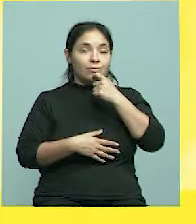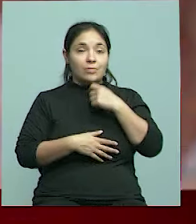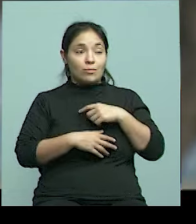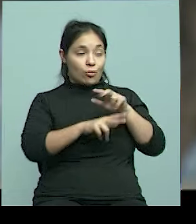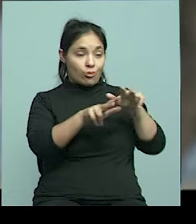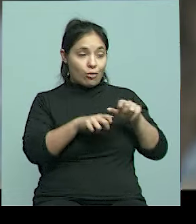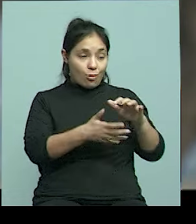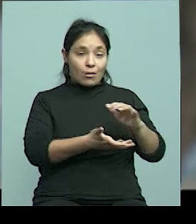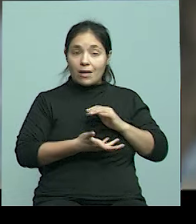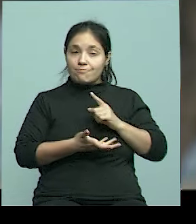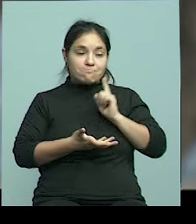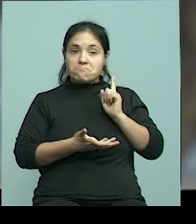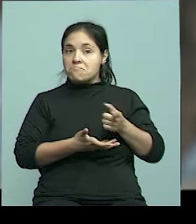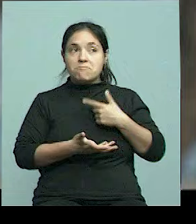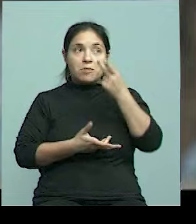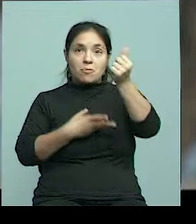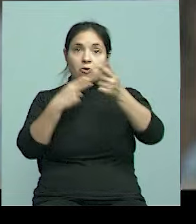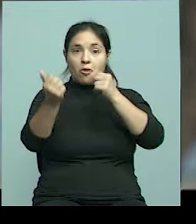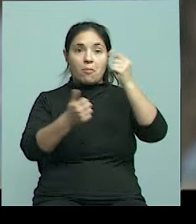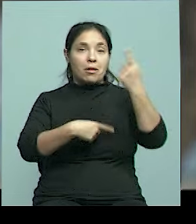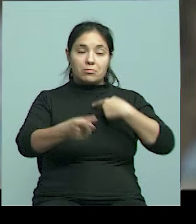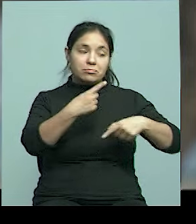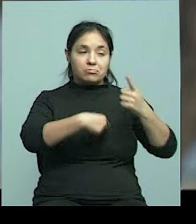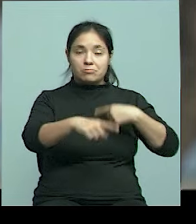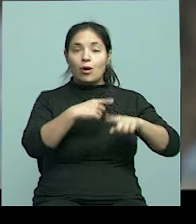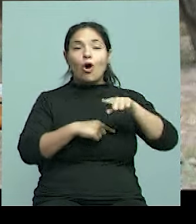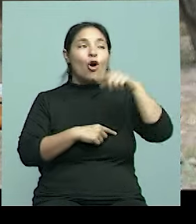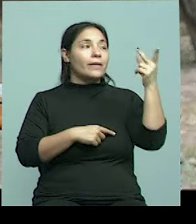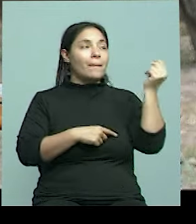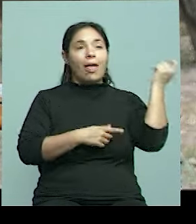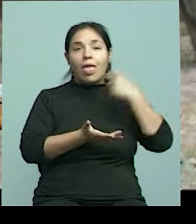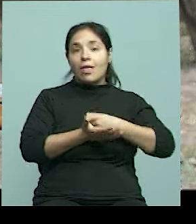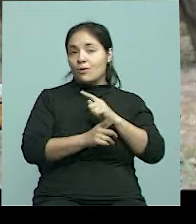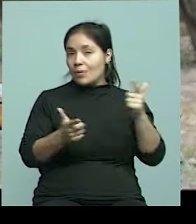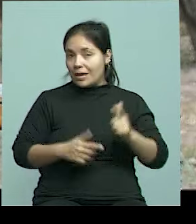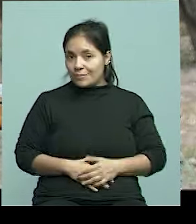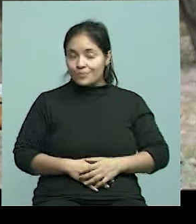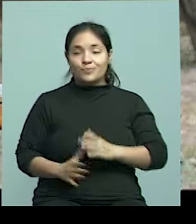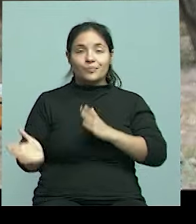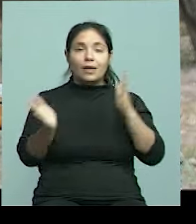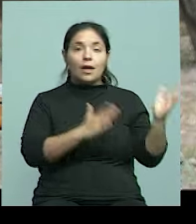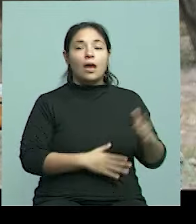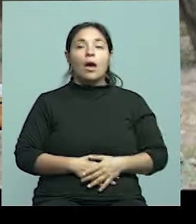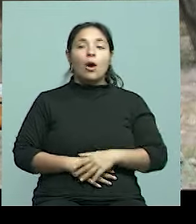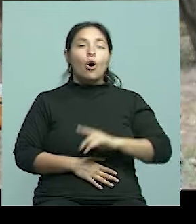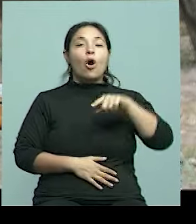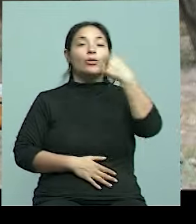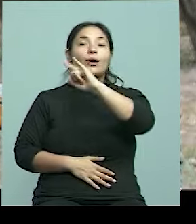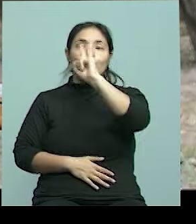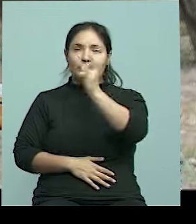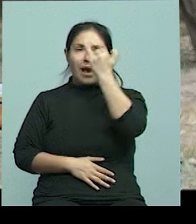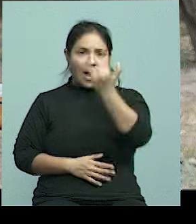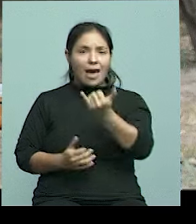es lo que podemos después seguir funcionando. ¿Hay otras universidades que tengan un laboratorio con estas características?